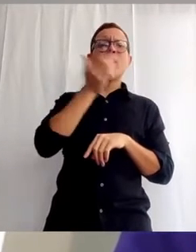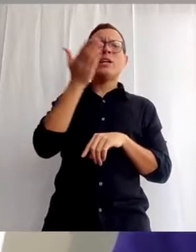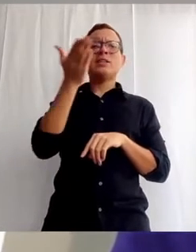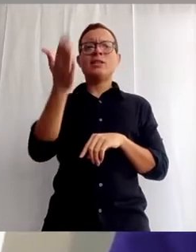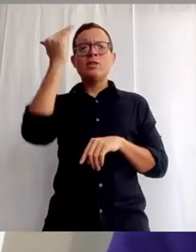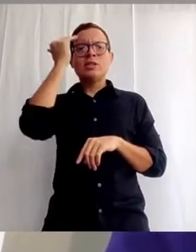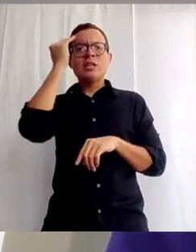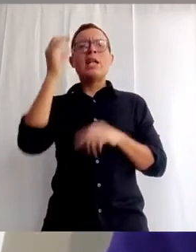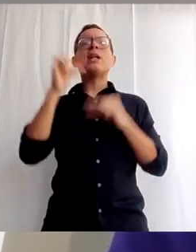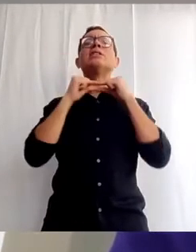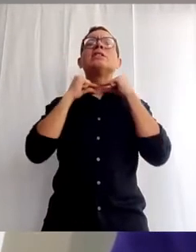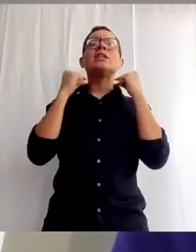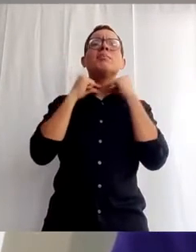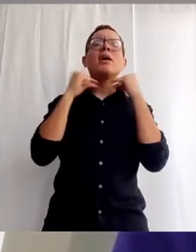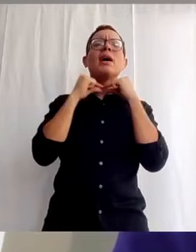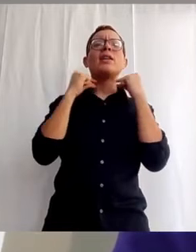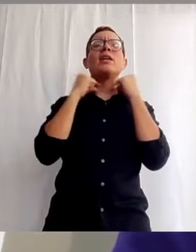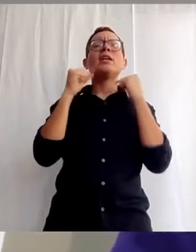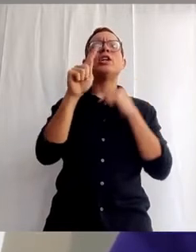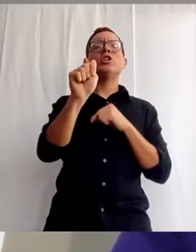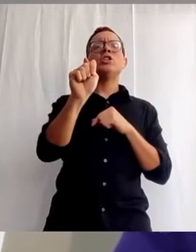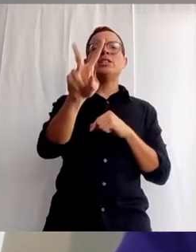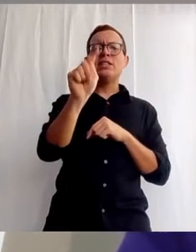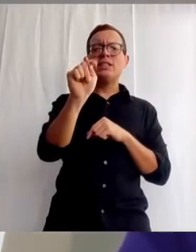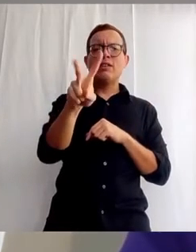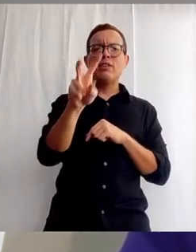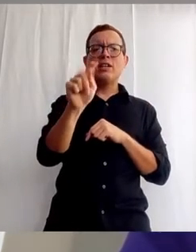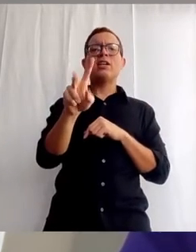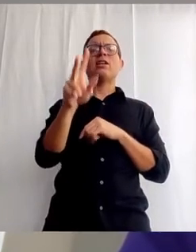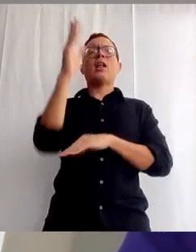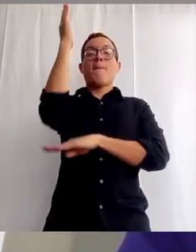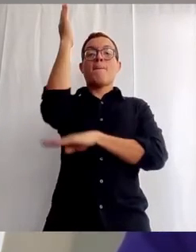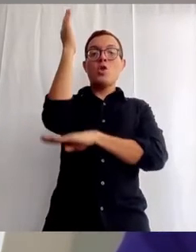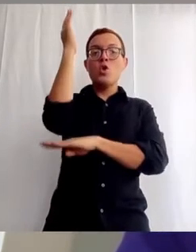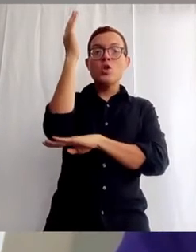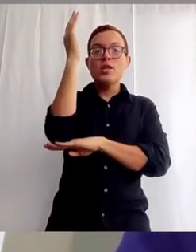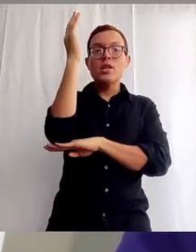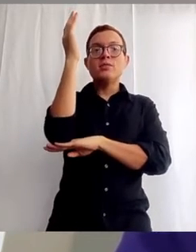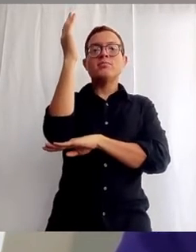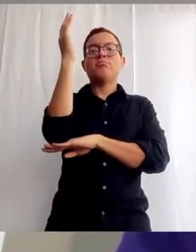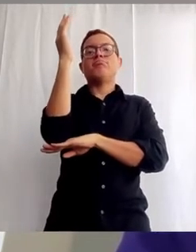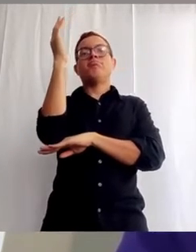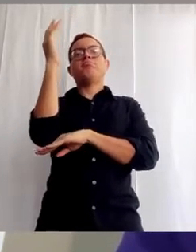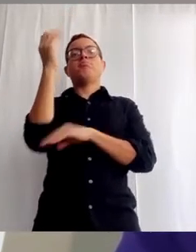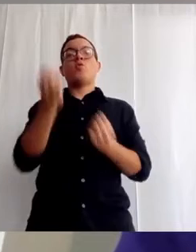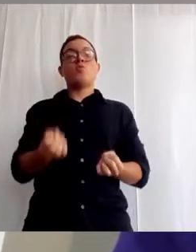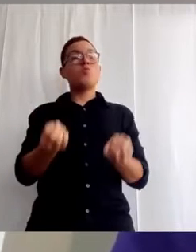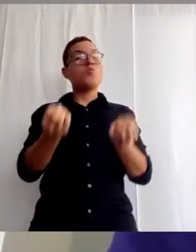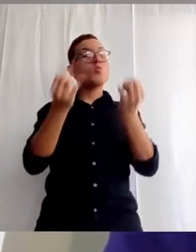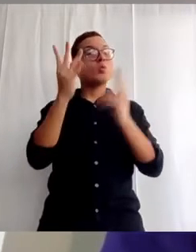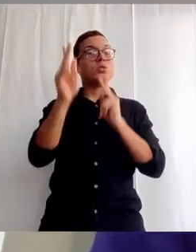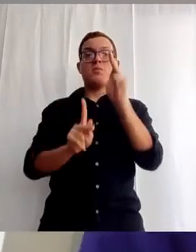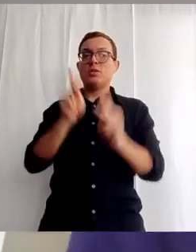transmite la misa desde la universidad a mediodía. Muchas personas